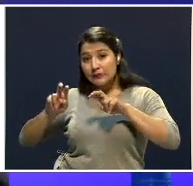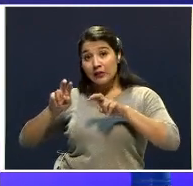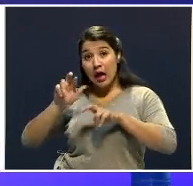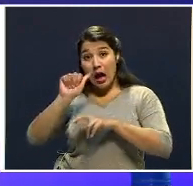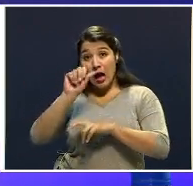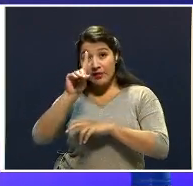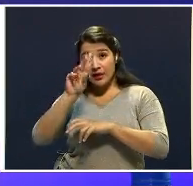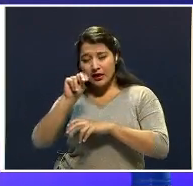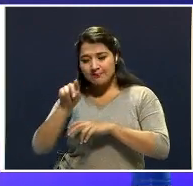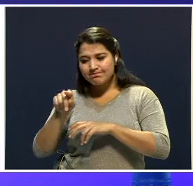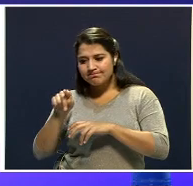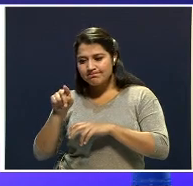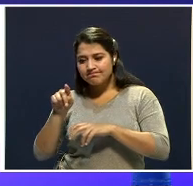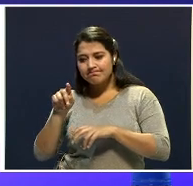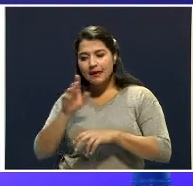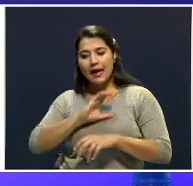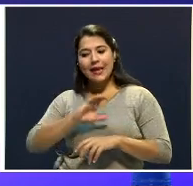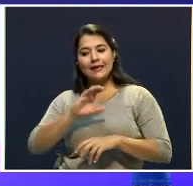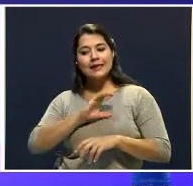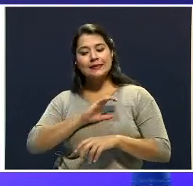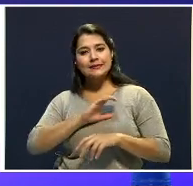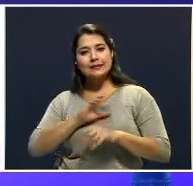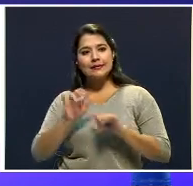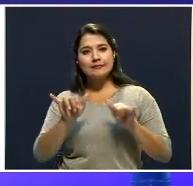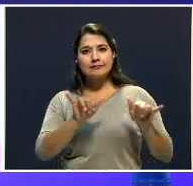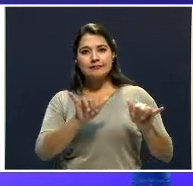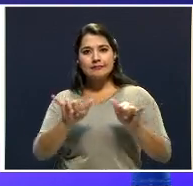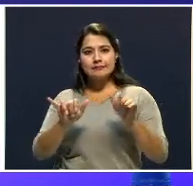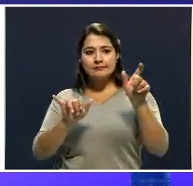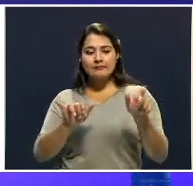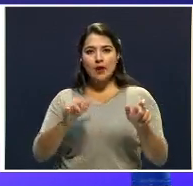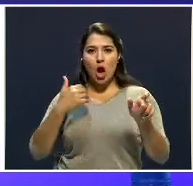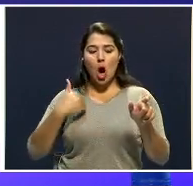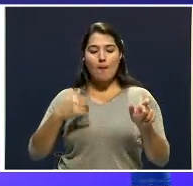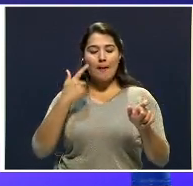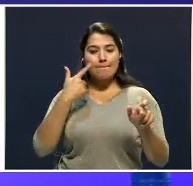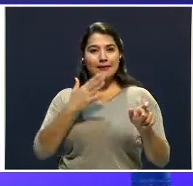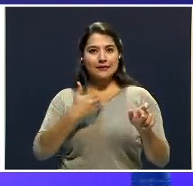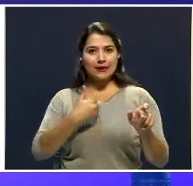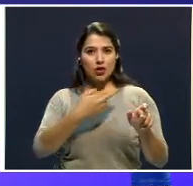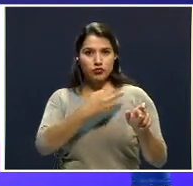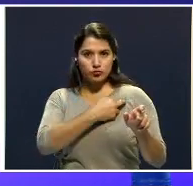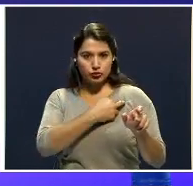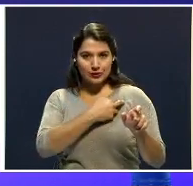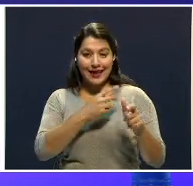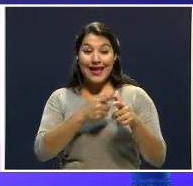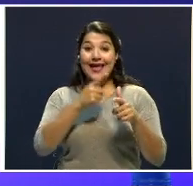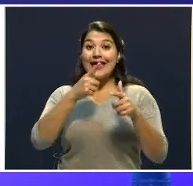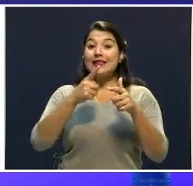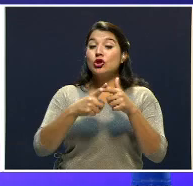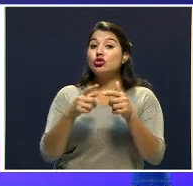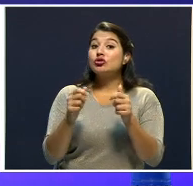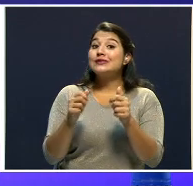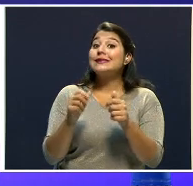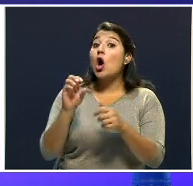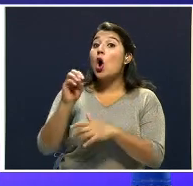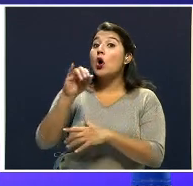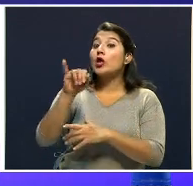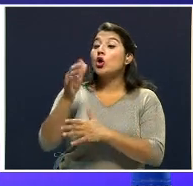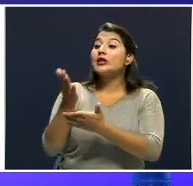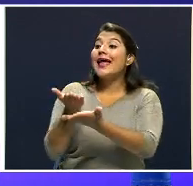similares con las del señor sospechoso. Con esa prueba, OIJ entrega el primer informe.